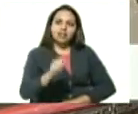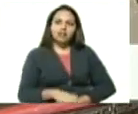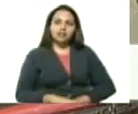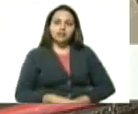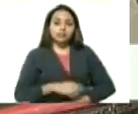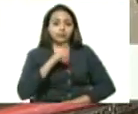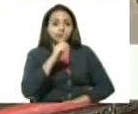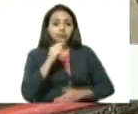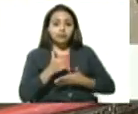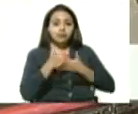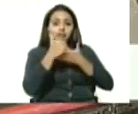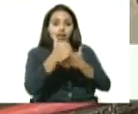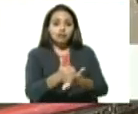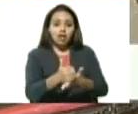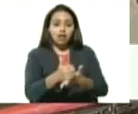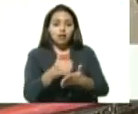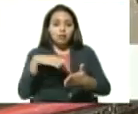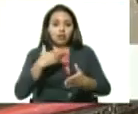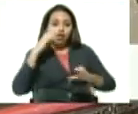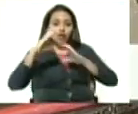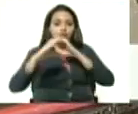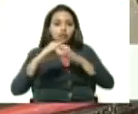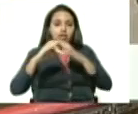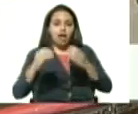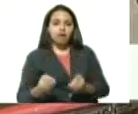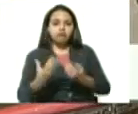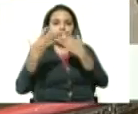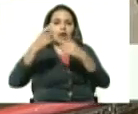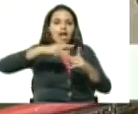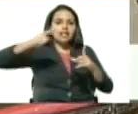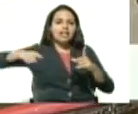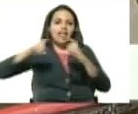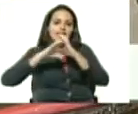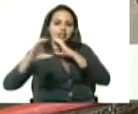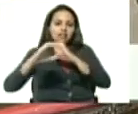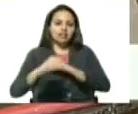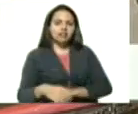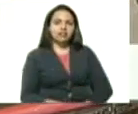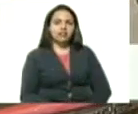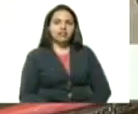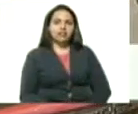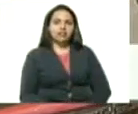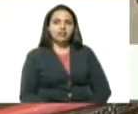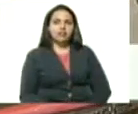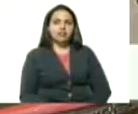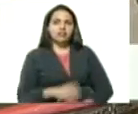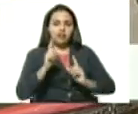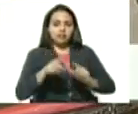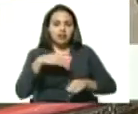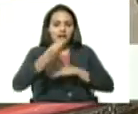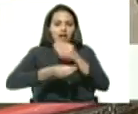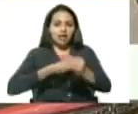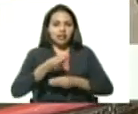a través del tercer riel y que le llegue la energía suficiente a los trenes. Y estamos haciendo también, presidente,